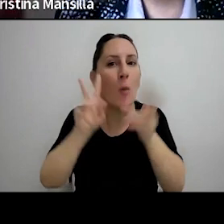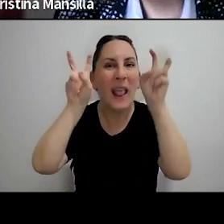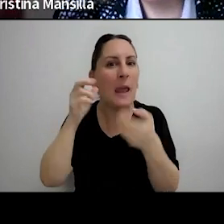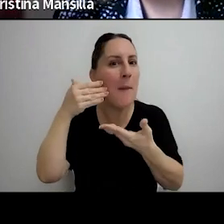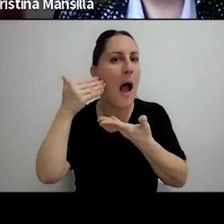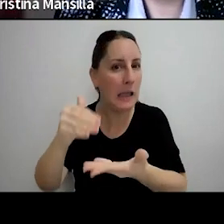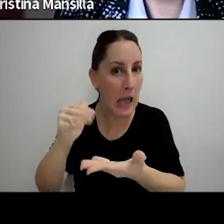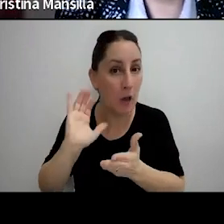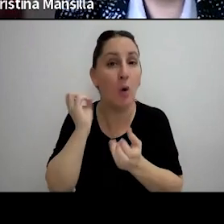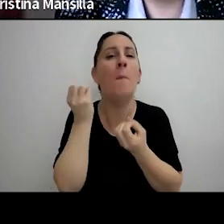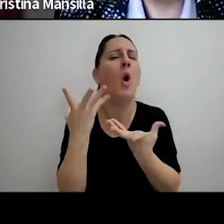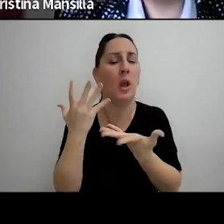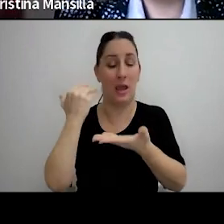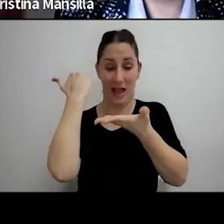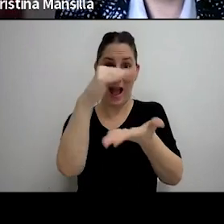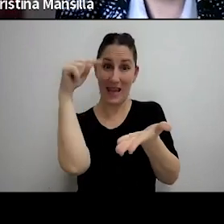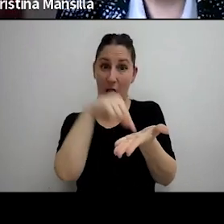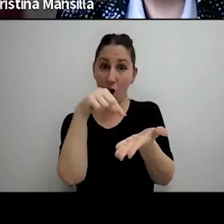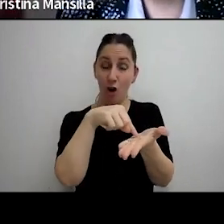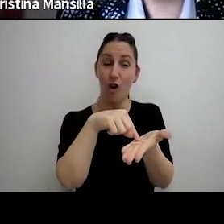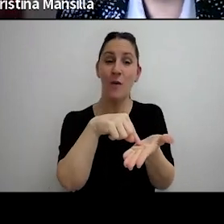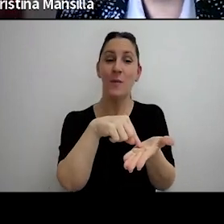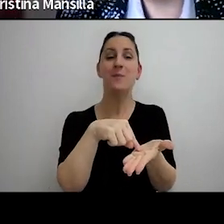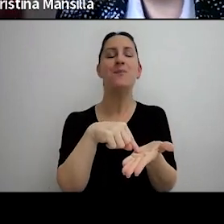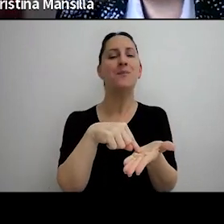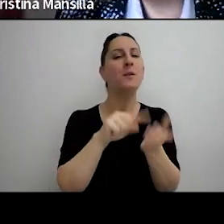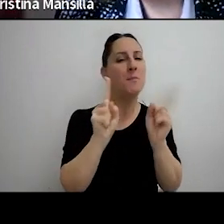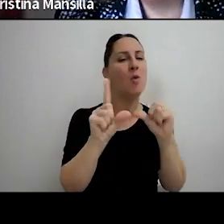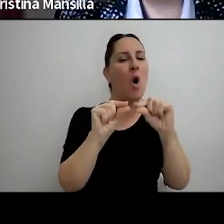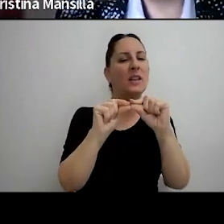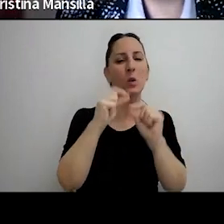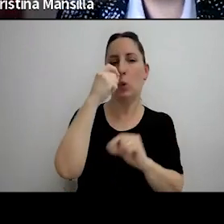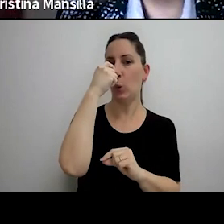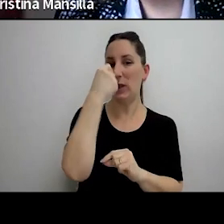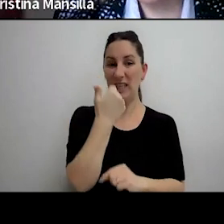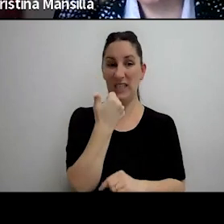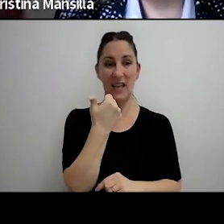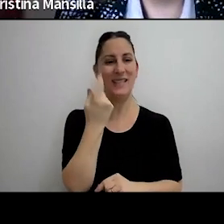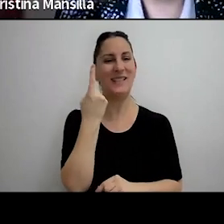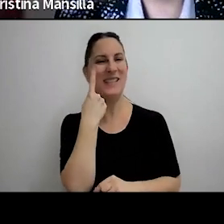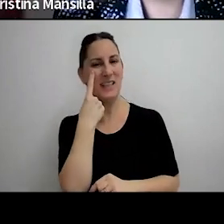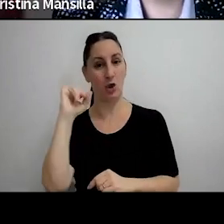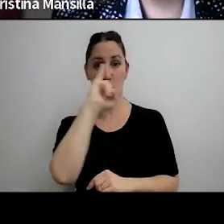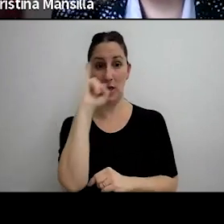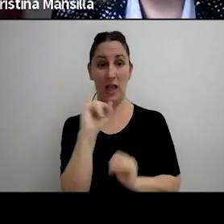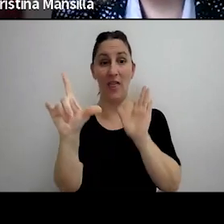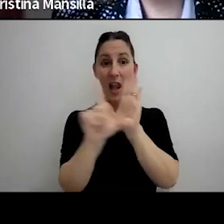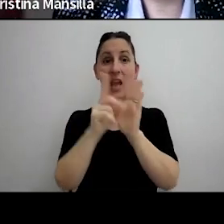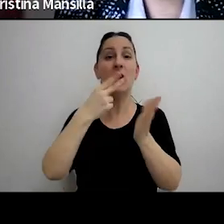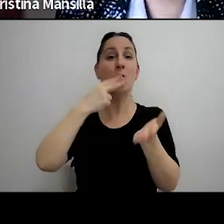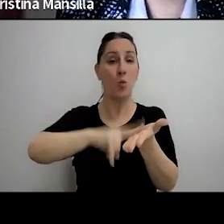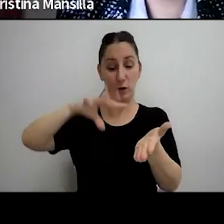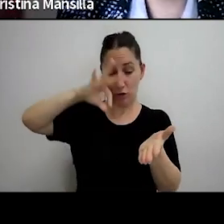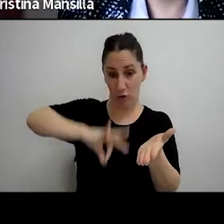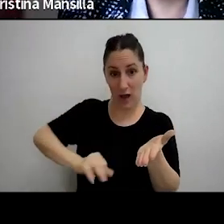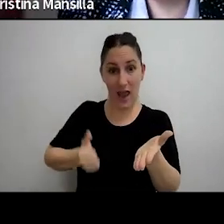porque el aguinaldo si de acuerdo al artículo 26 inciso Z de la ley de impuestos a las ganancias